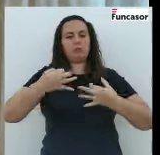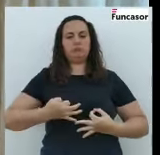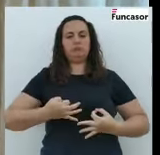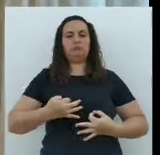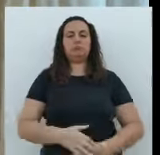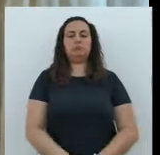seguro.